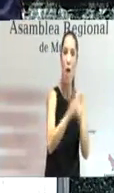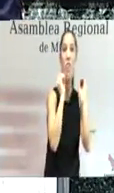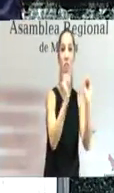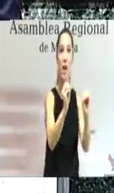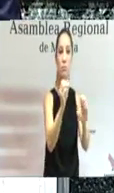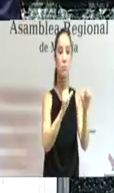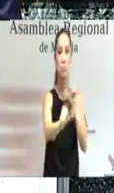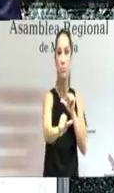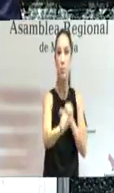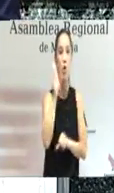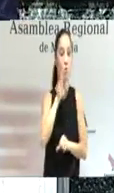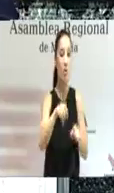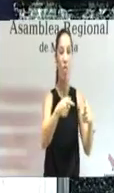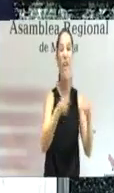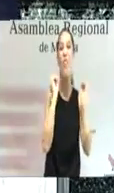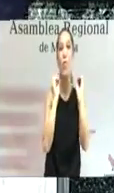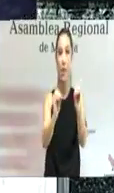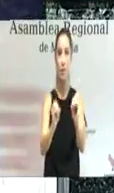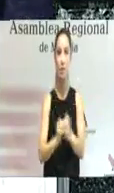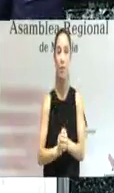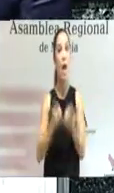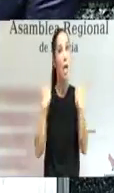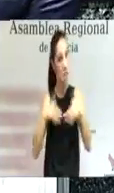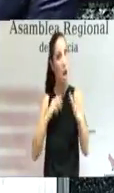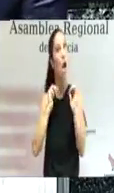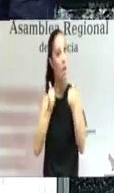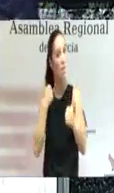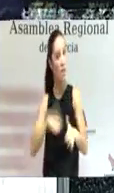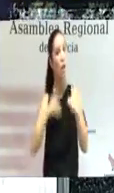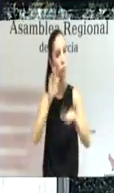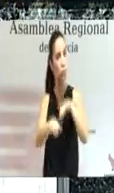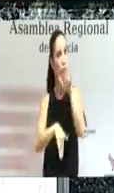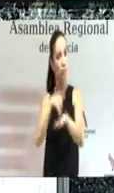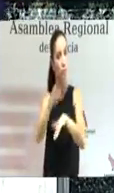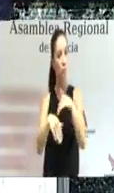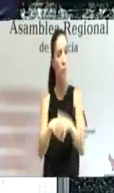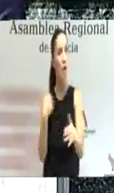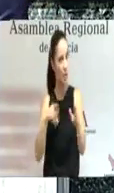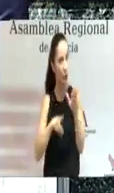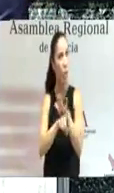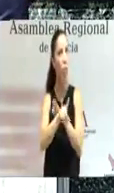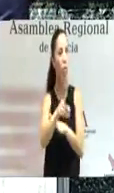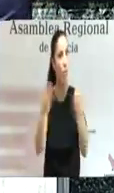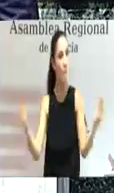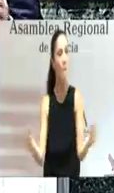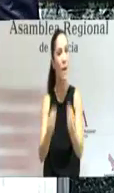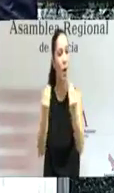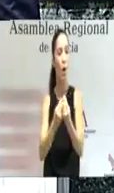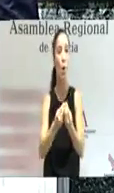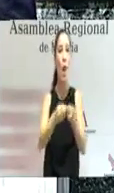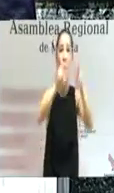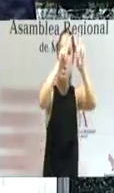contaminantes al Mar Menor. Y ya se ha comenzado a realizar y está muy avanzado un diagnóstico